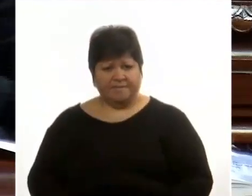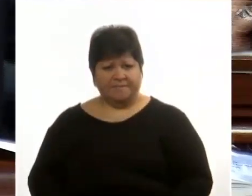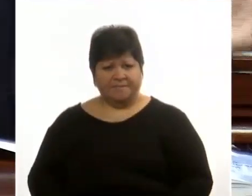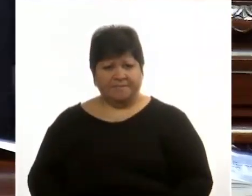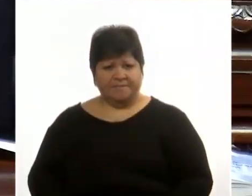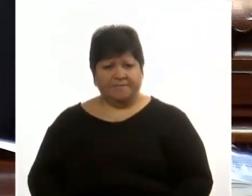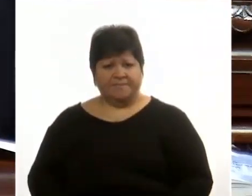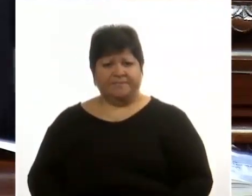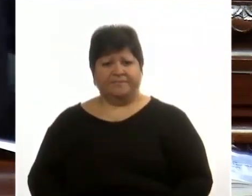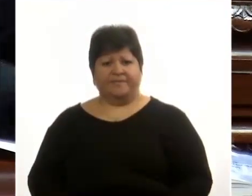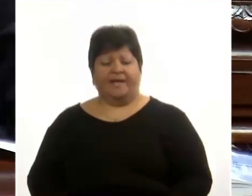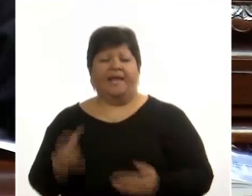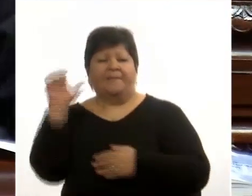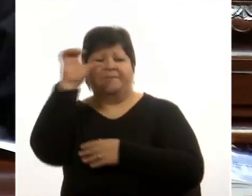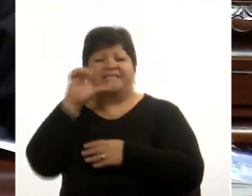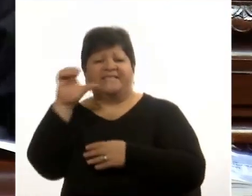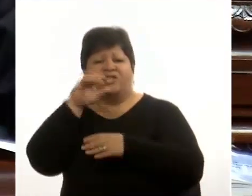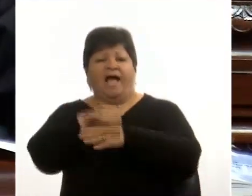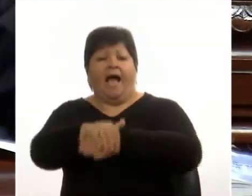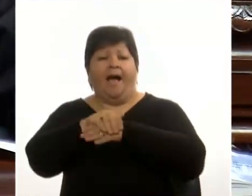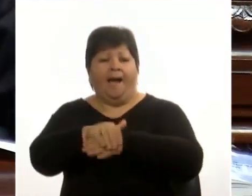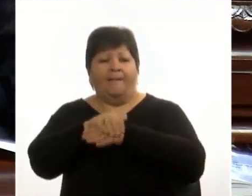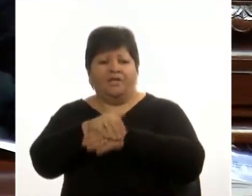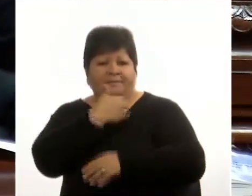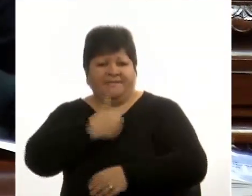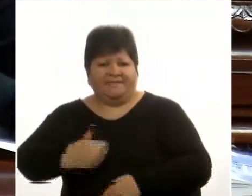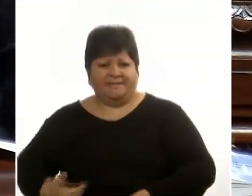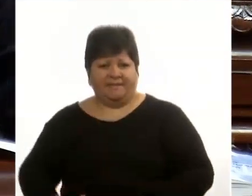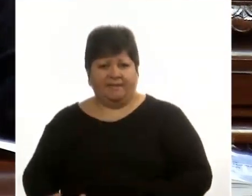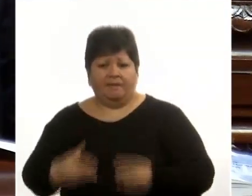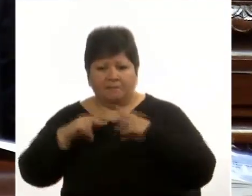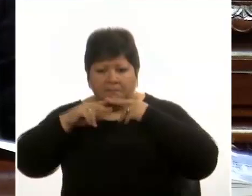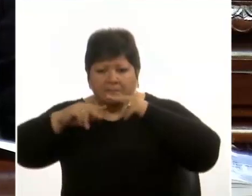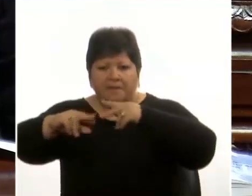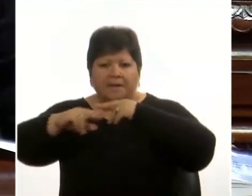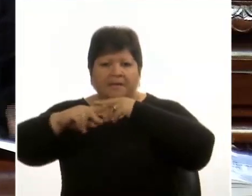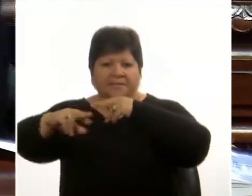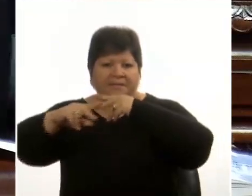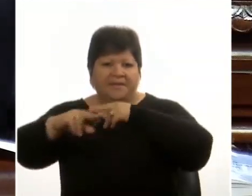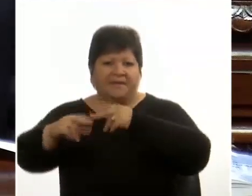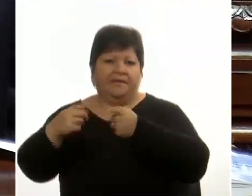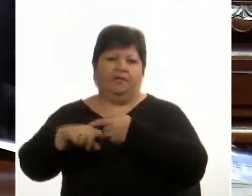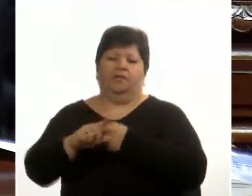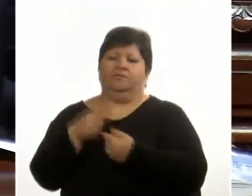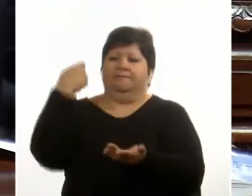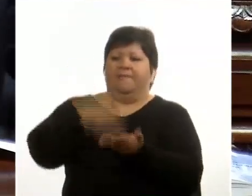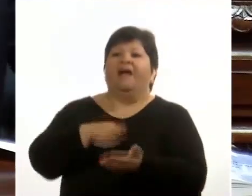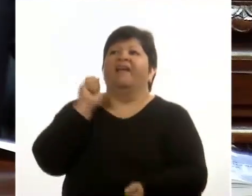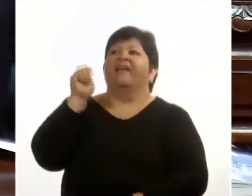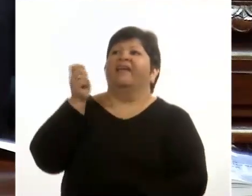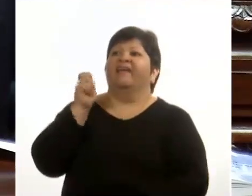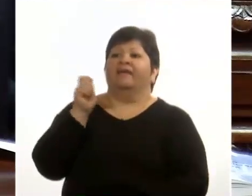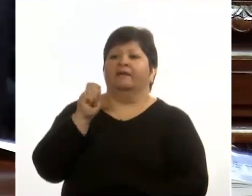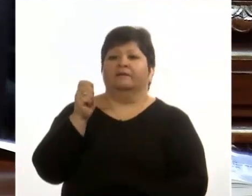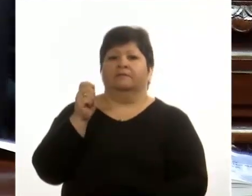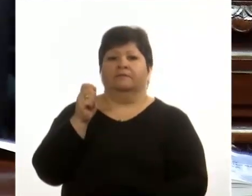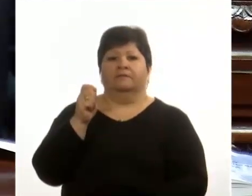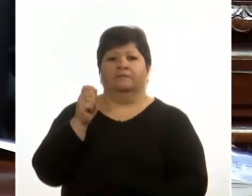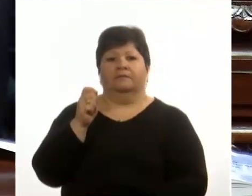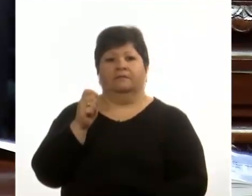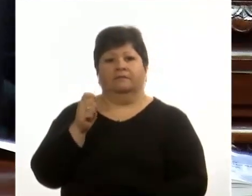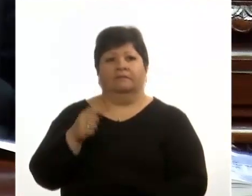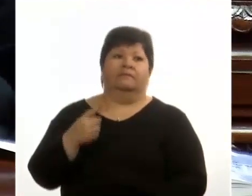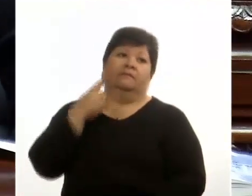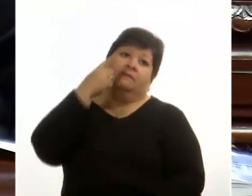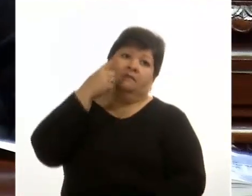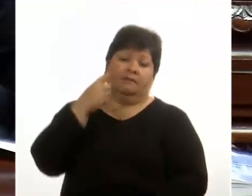El empresario amigo. Y se mantiene. ¿Y quién lo paga? Allá, el